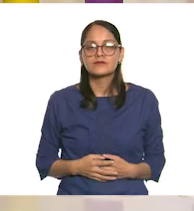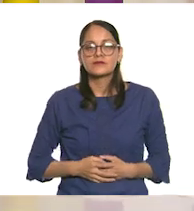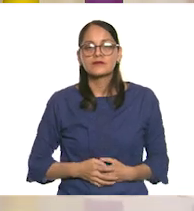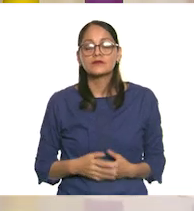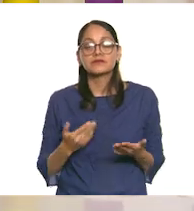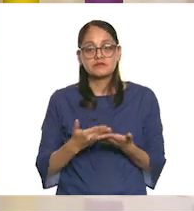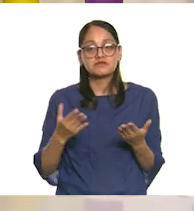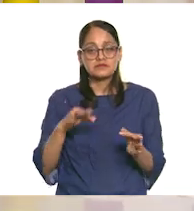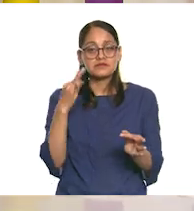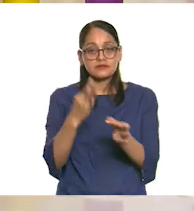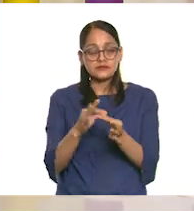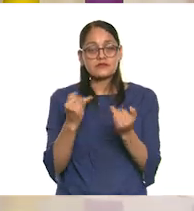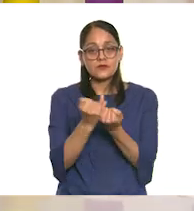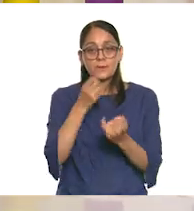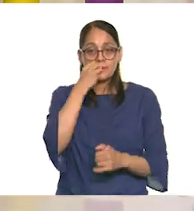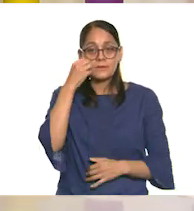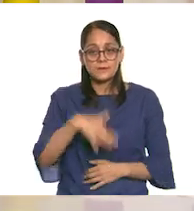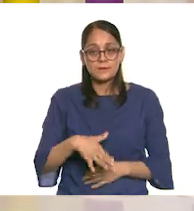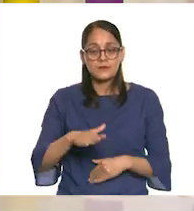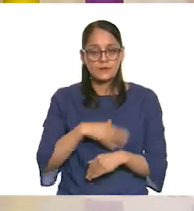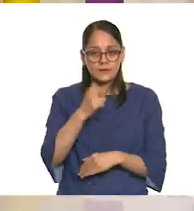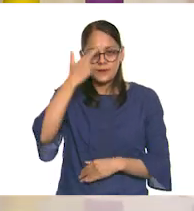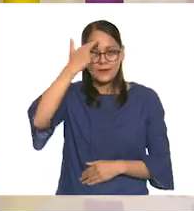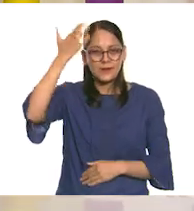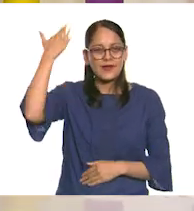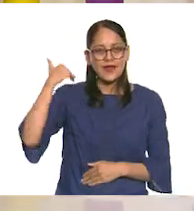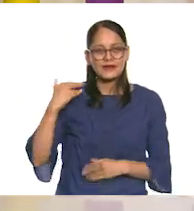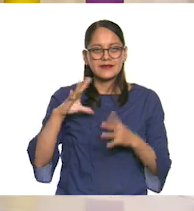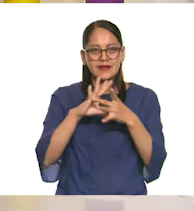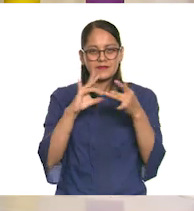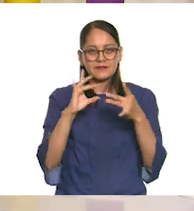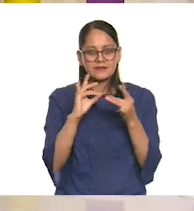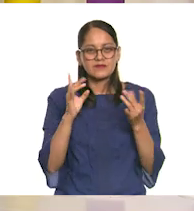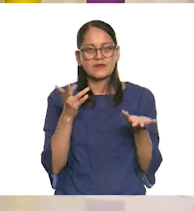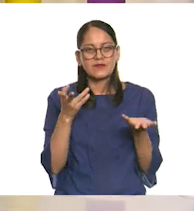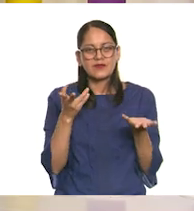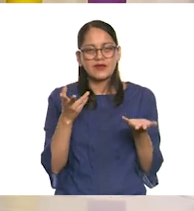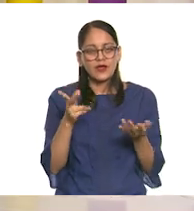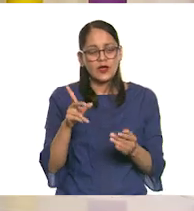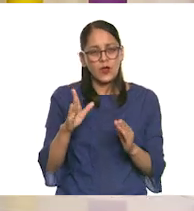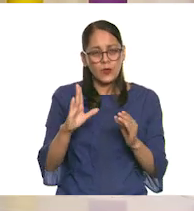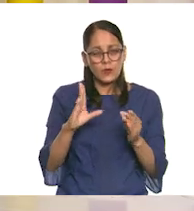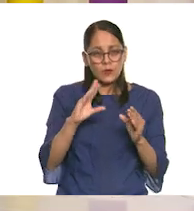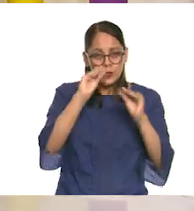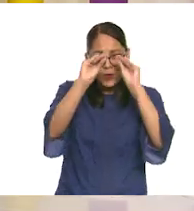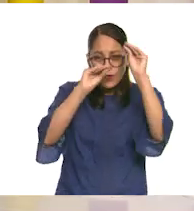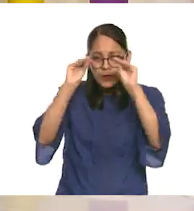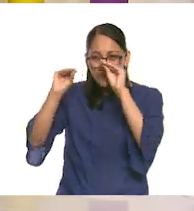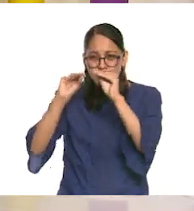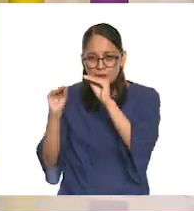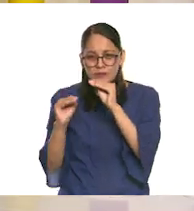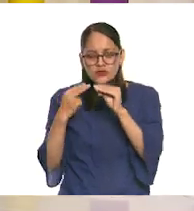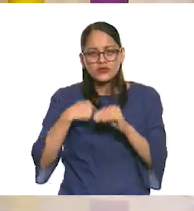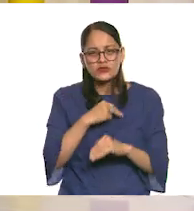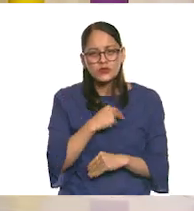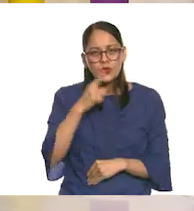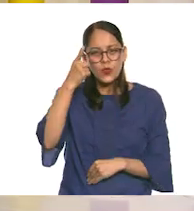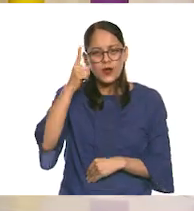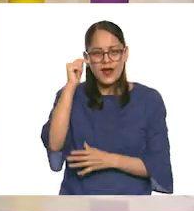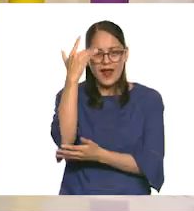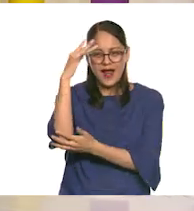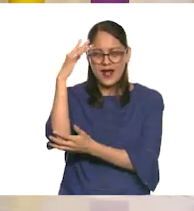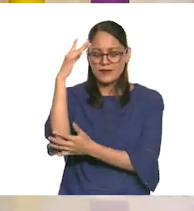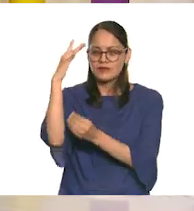Y está muy padre esto, maestra. Recuerdo que hablamos de construir, que nuestra instalación iba a estar inspirada en un árbol,